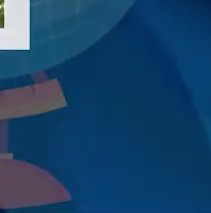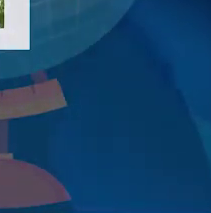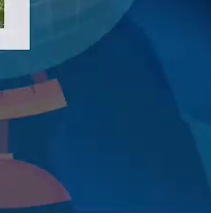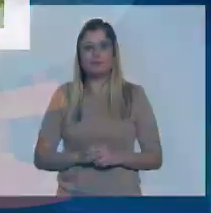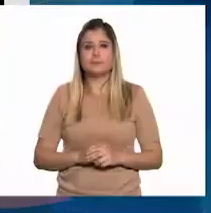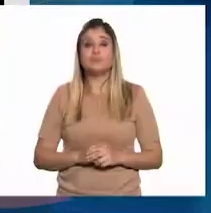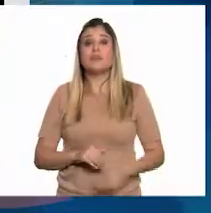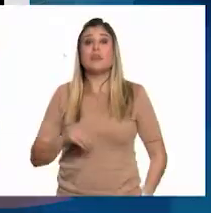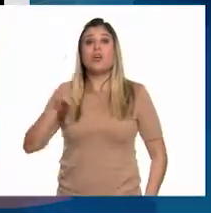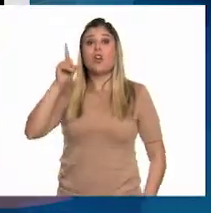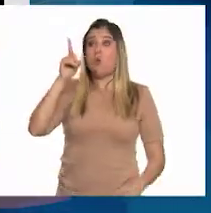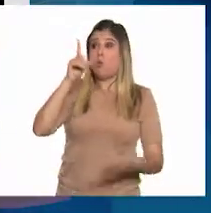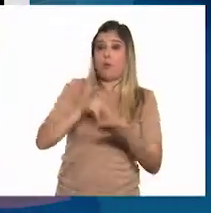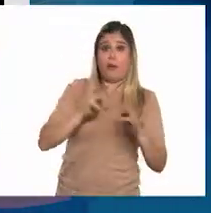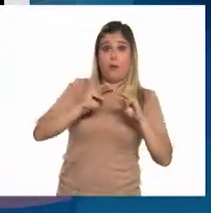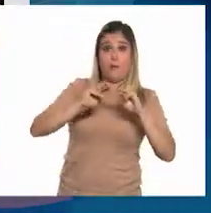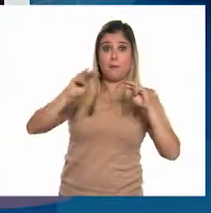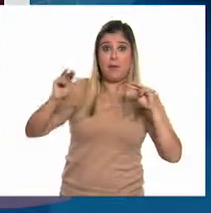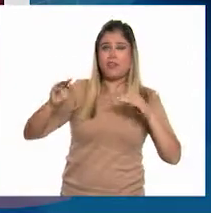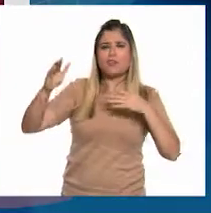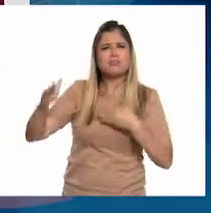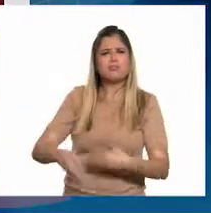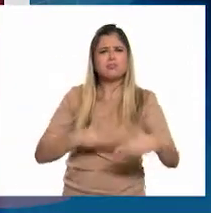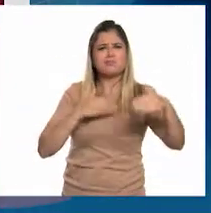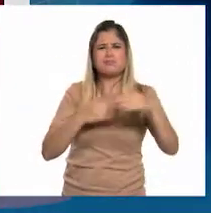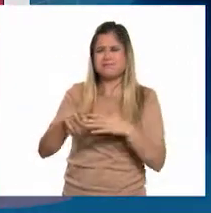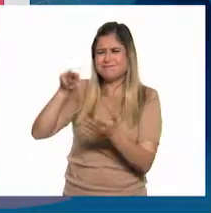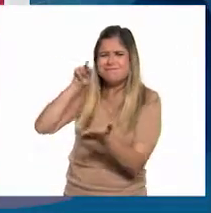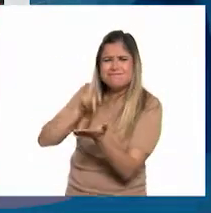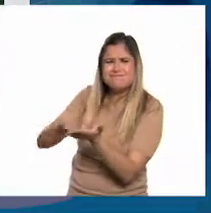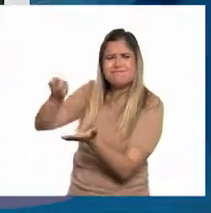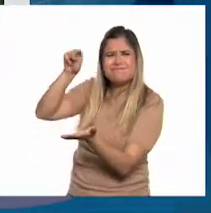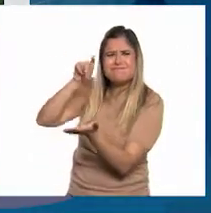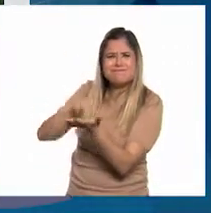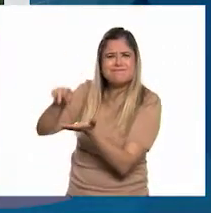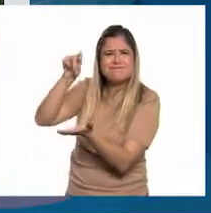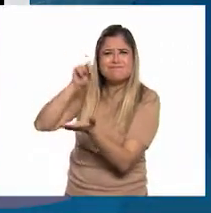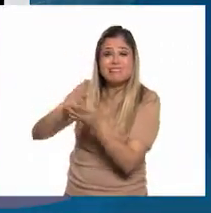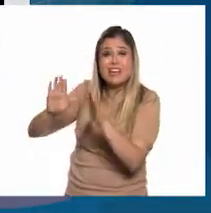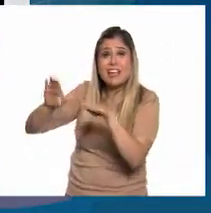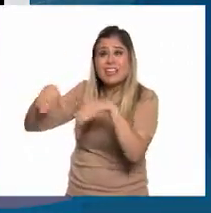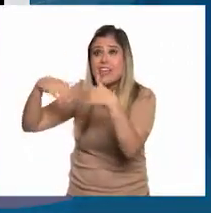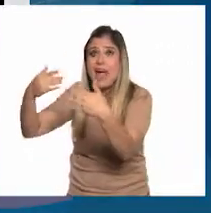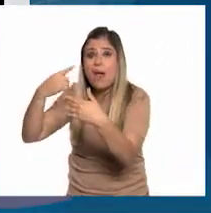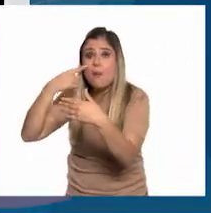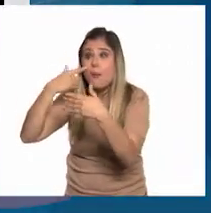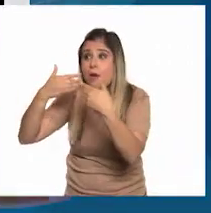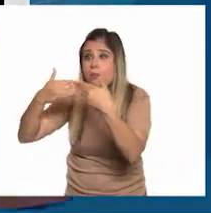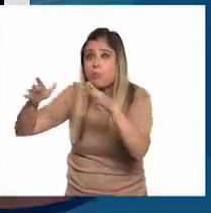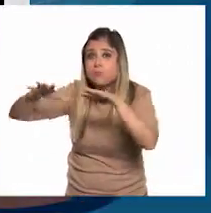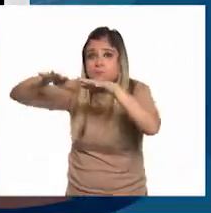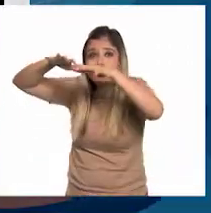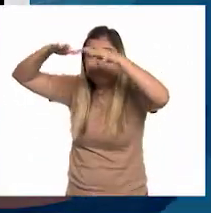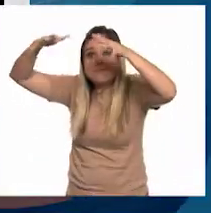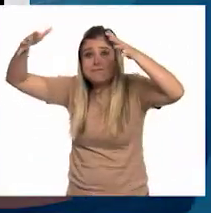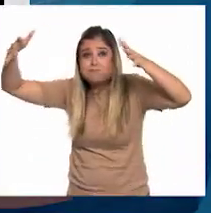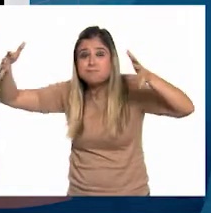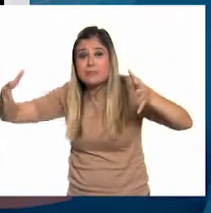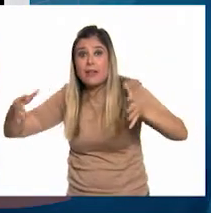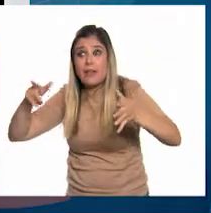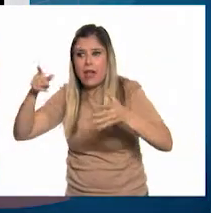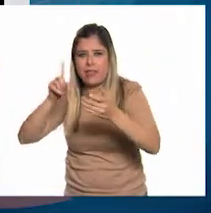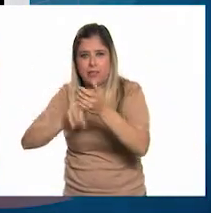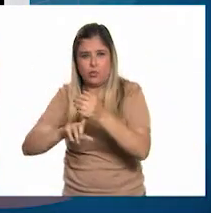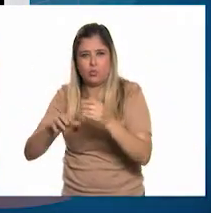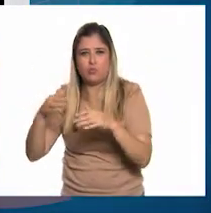Caminamos kilómetro y medio para llegar hasta ellas. Desde la entrada comienza el langosto pasaje de tierra frágil.